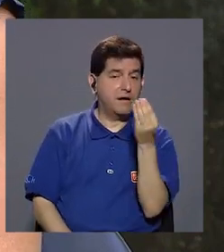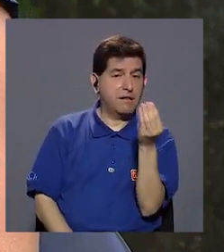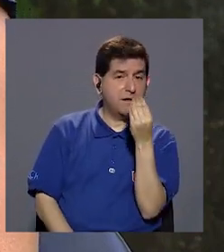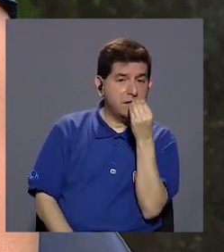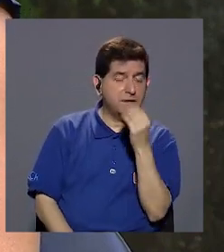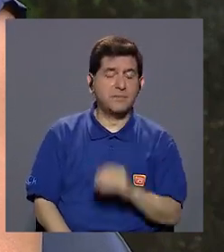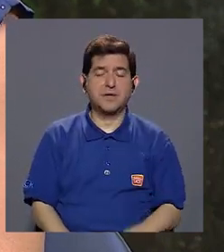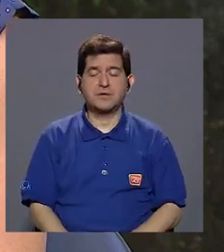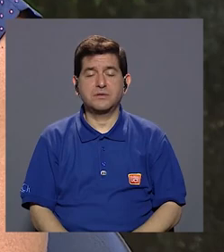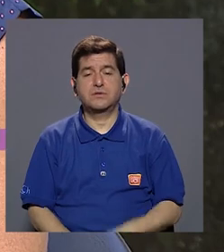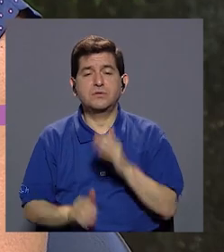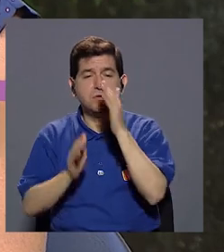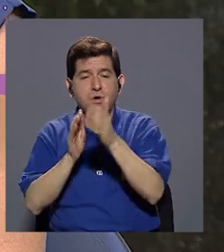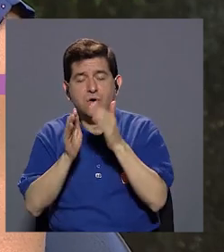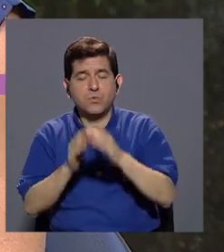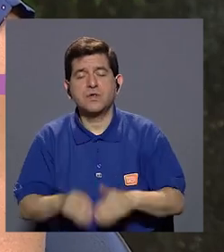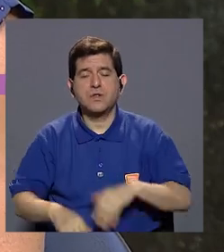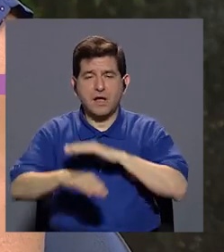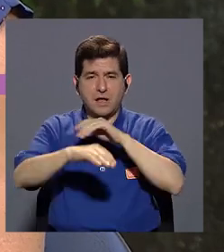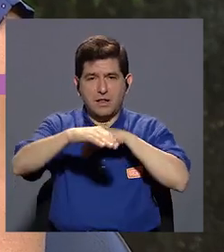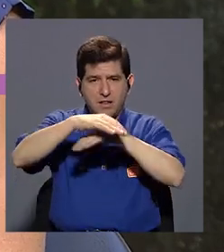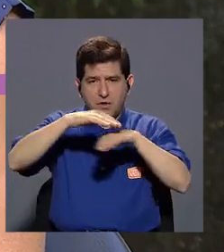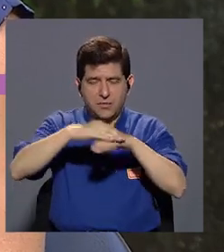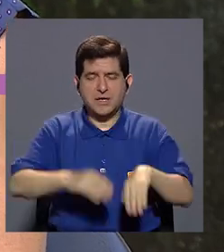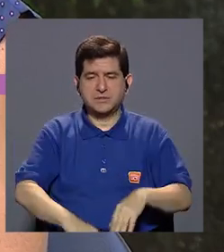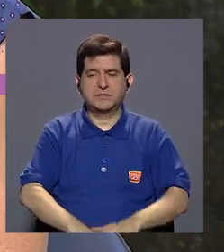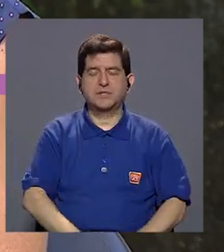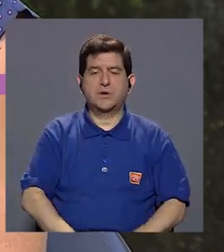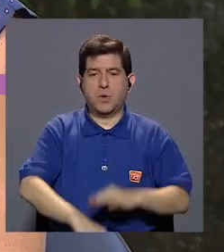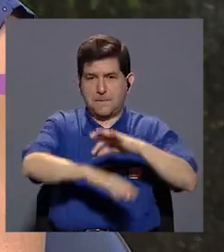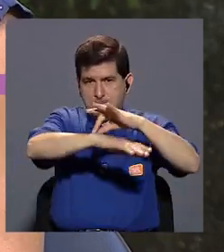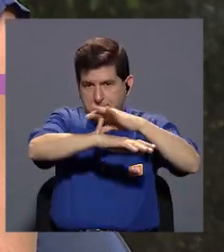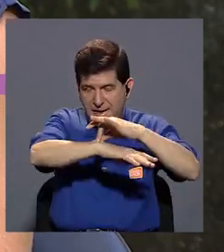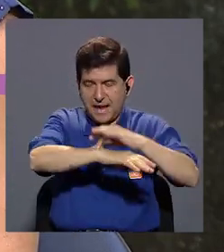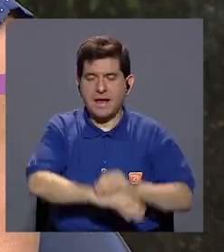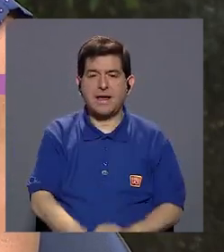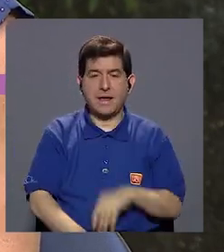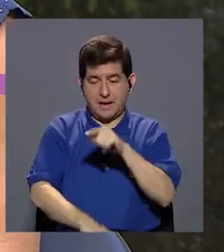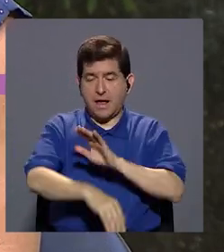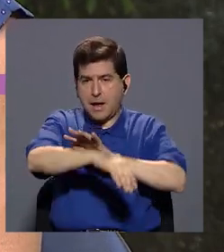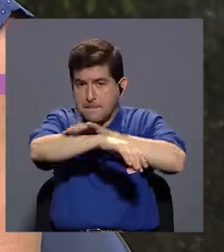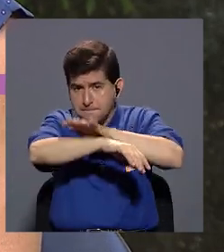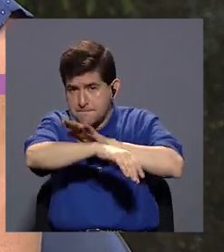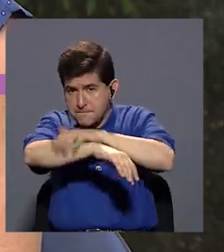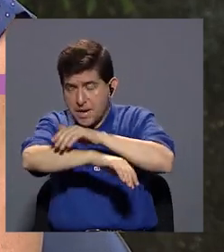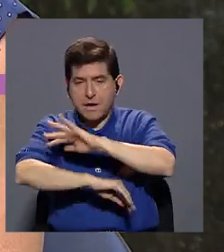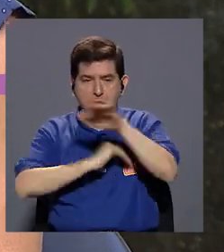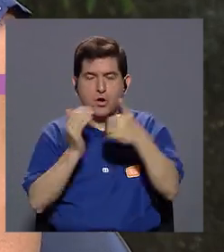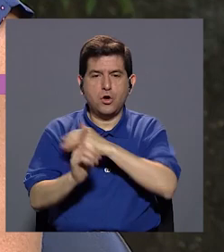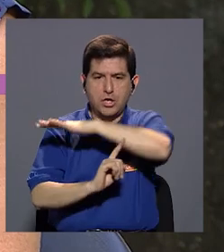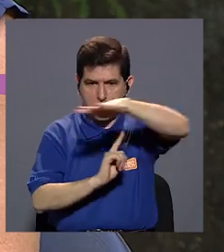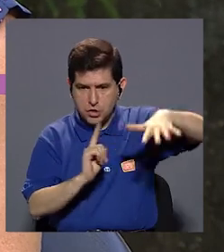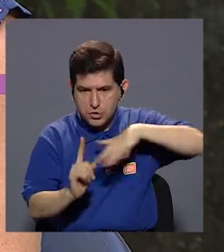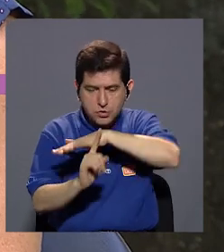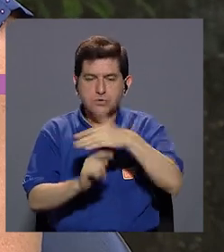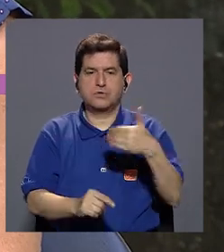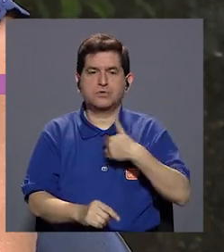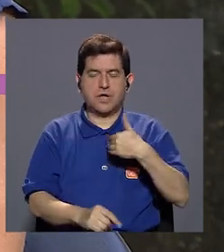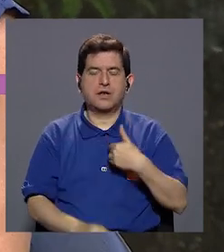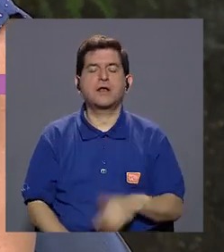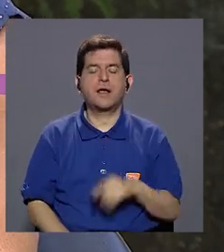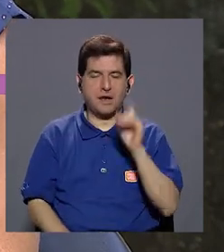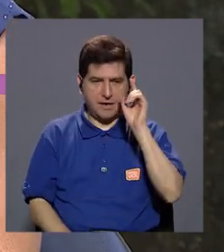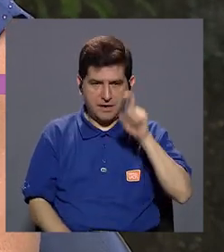alimentación, los cuidados básicos de piel, de pelo, todo lo que se relacione con nosotros y su entorno, tiene que tener,